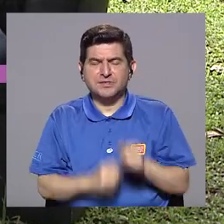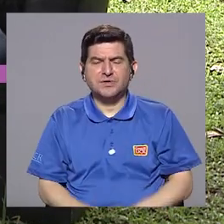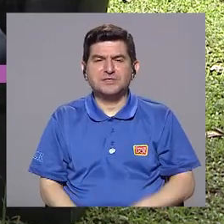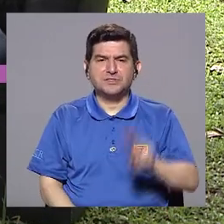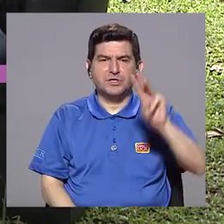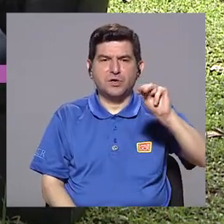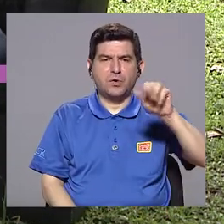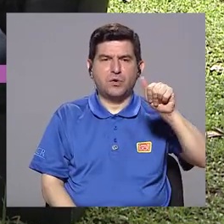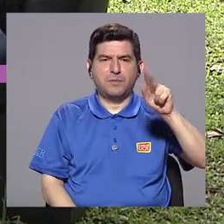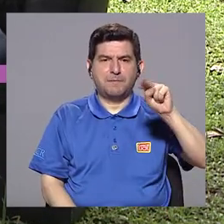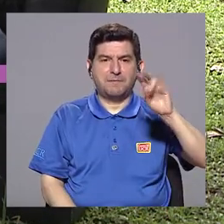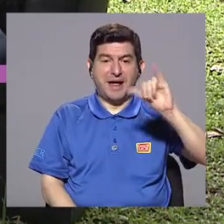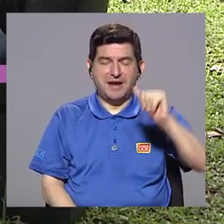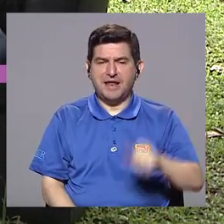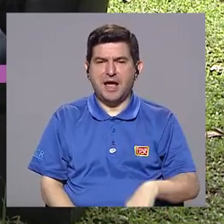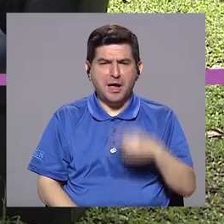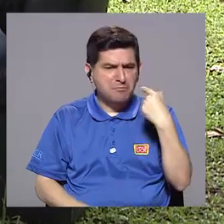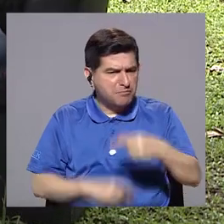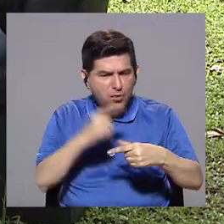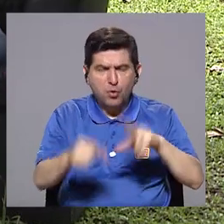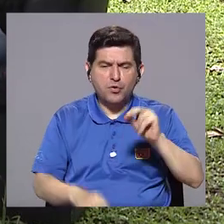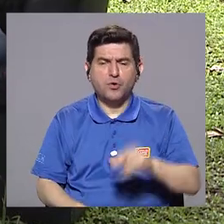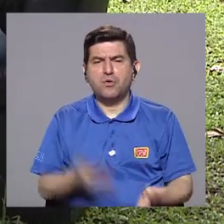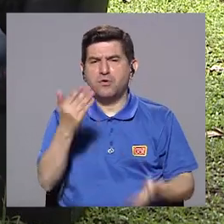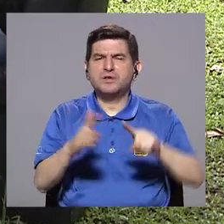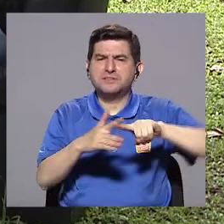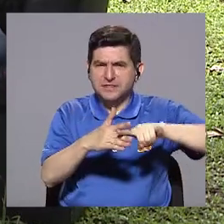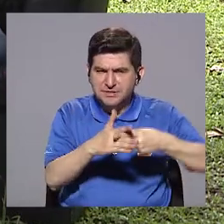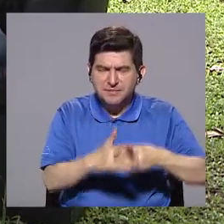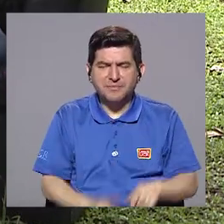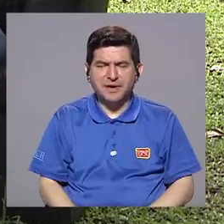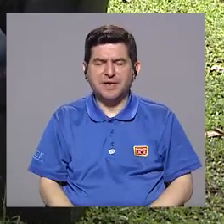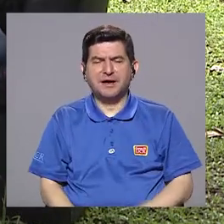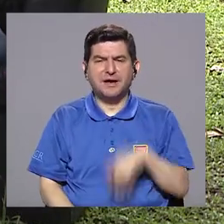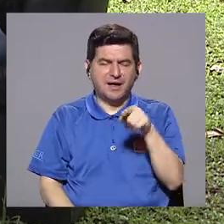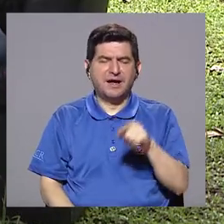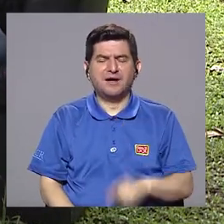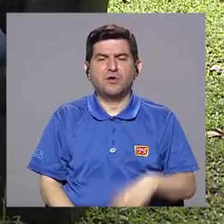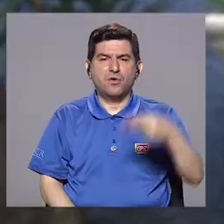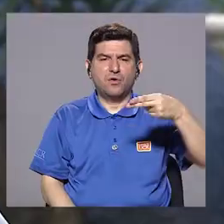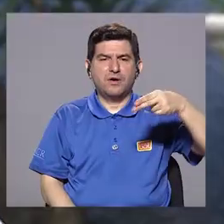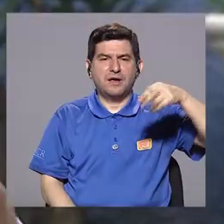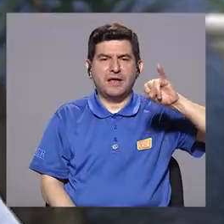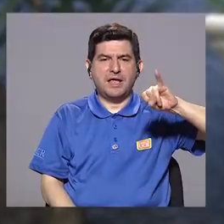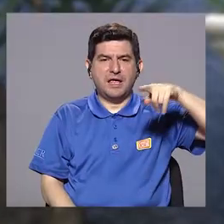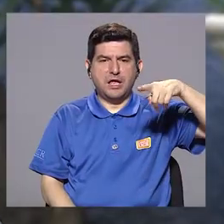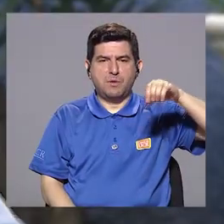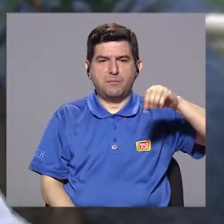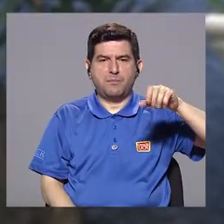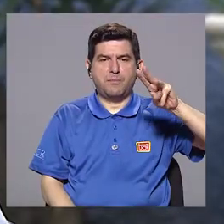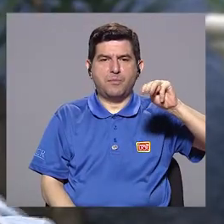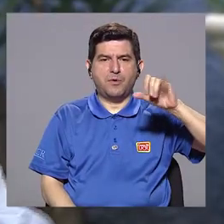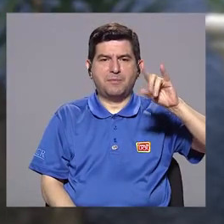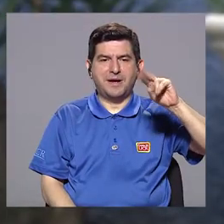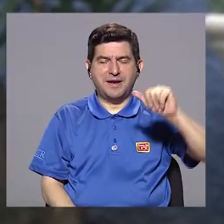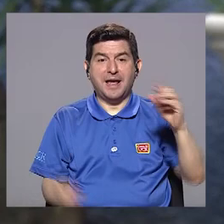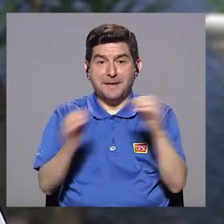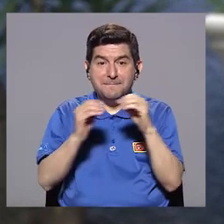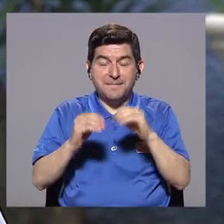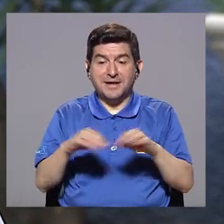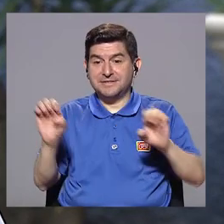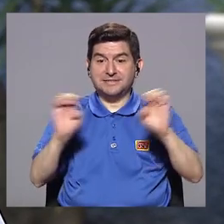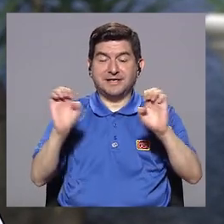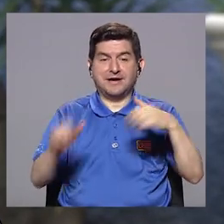manía no es que empiece poco a poco, puede partir a lo mejor con unas pequeñas hipomanías. ¿A qué me refiero con hipomanía? Estar con un poquito más de